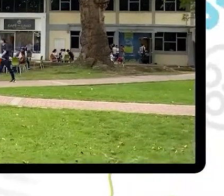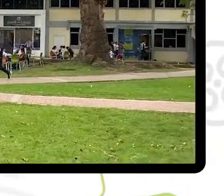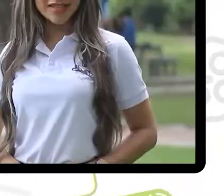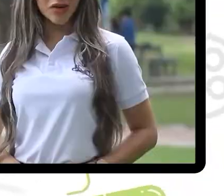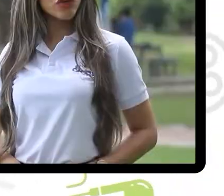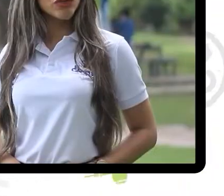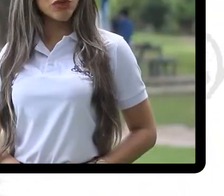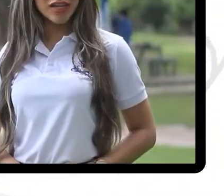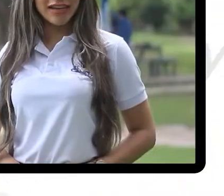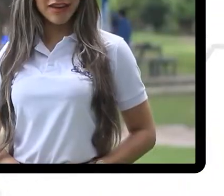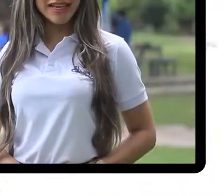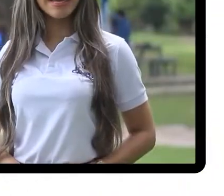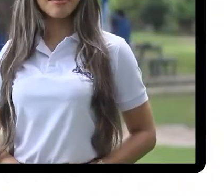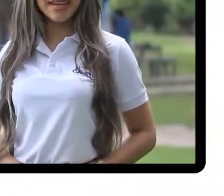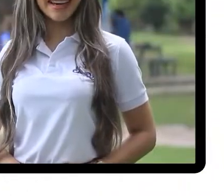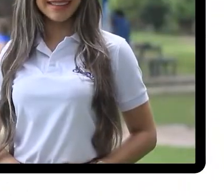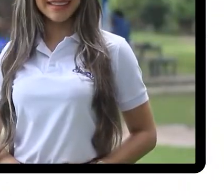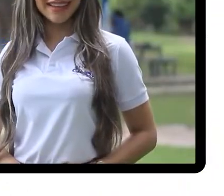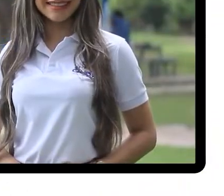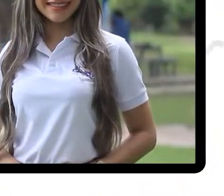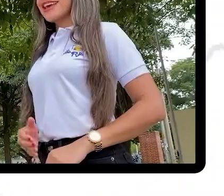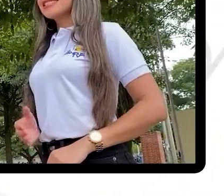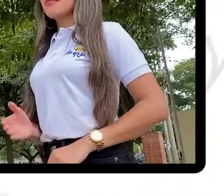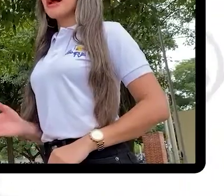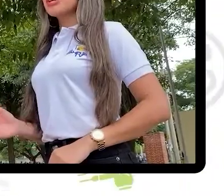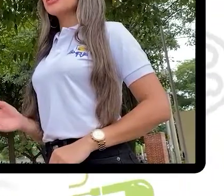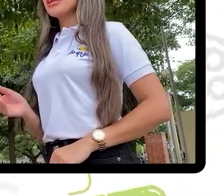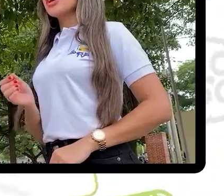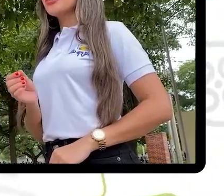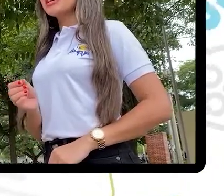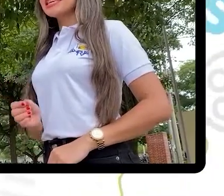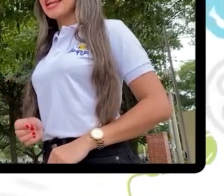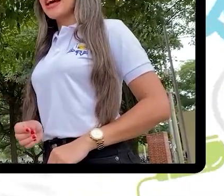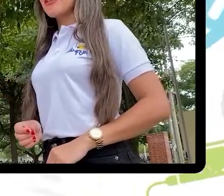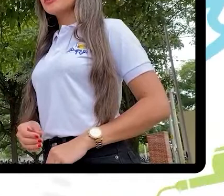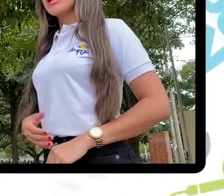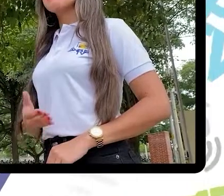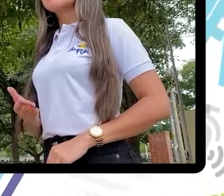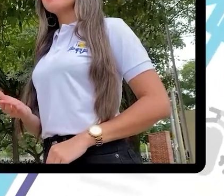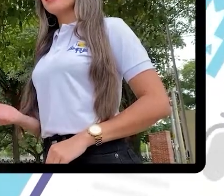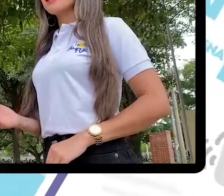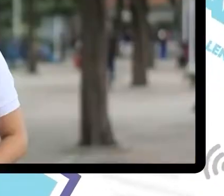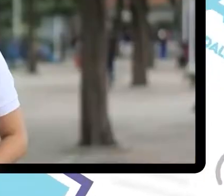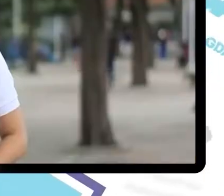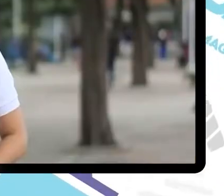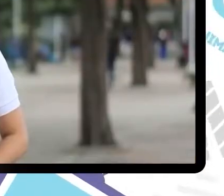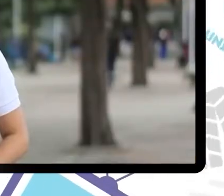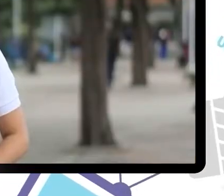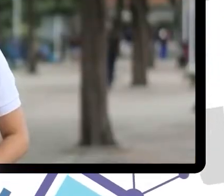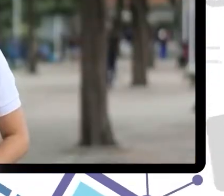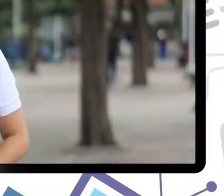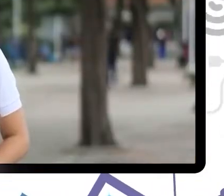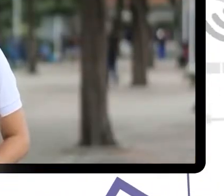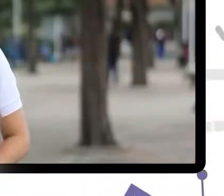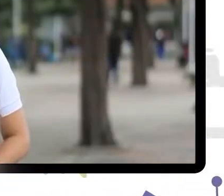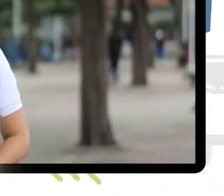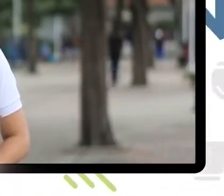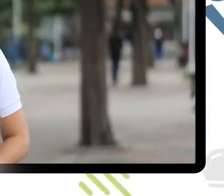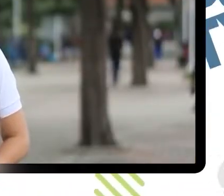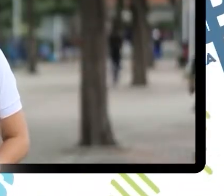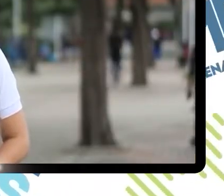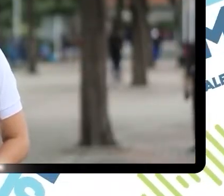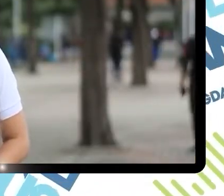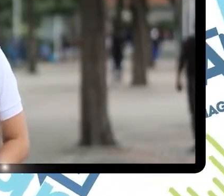Objetivos de Desarrollo Sostenible en América Latina. El Samario Sergio Díaz Granados ha desempeñado roles como director por